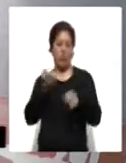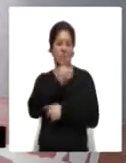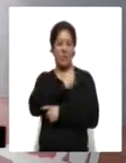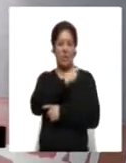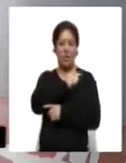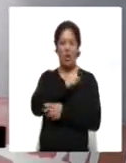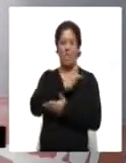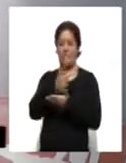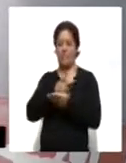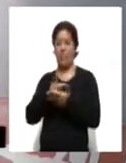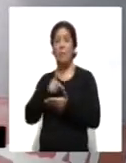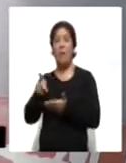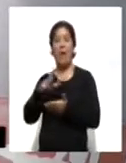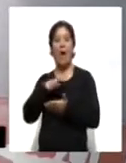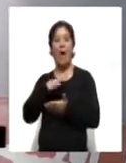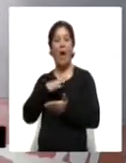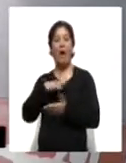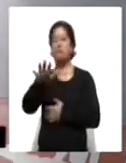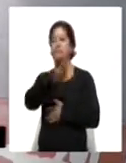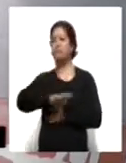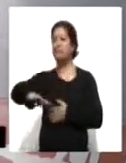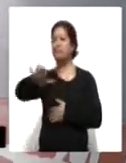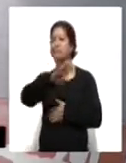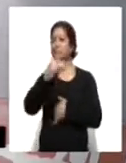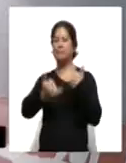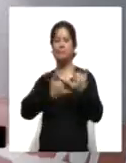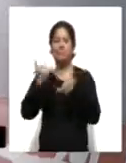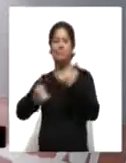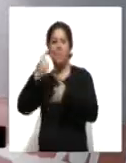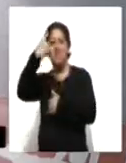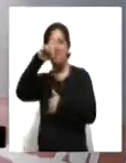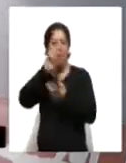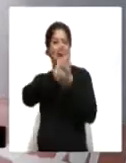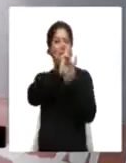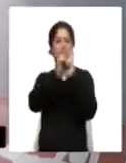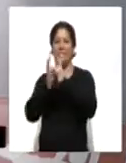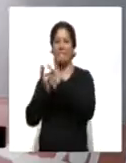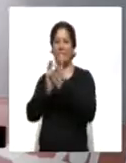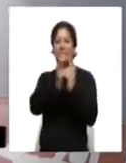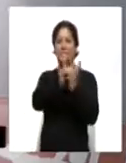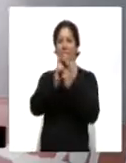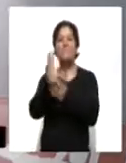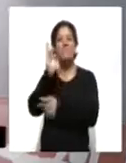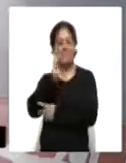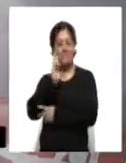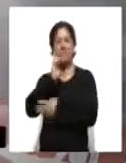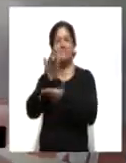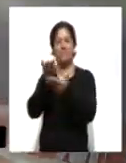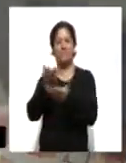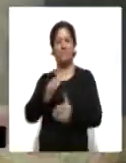crear un espacio recreativo hecho por y para los vecinos. Acompáñenme a ver los resultados.